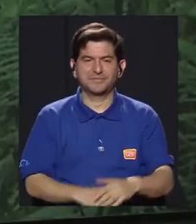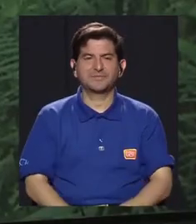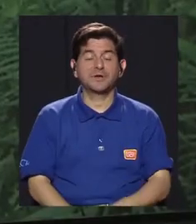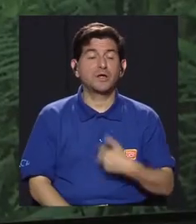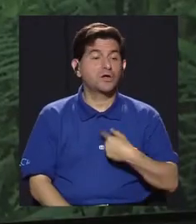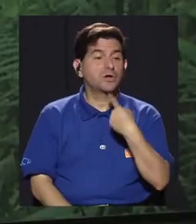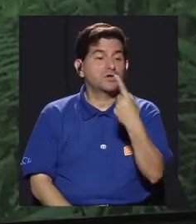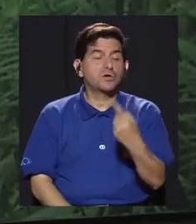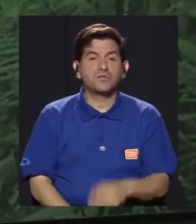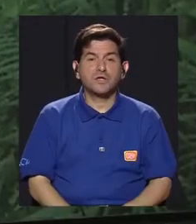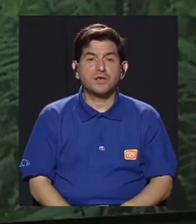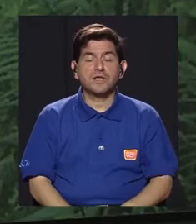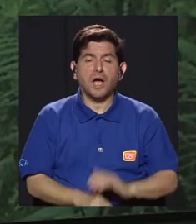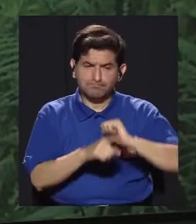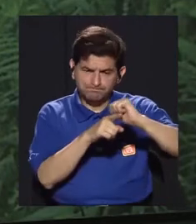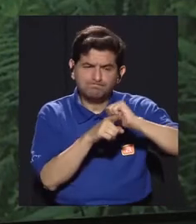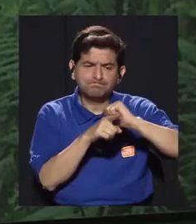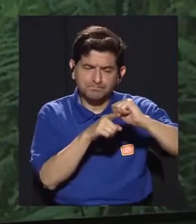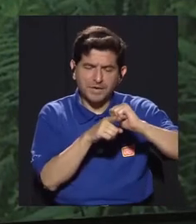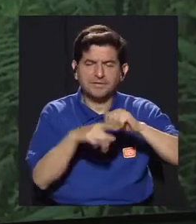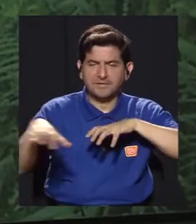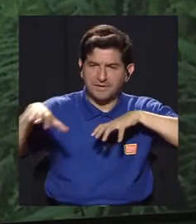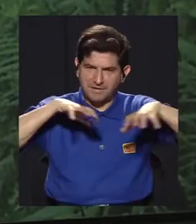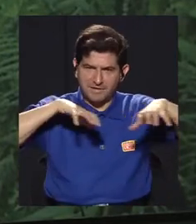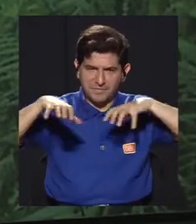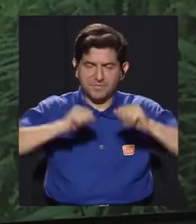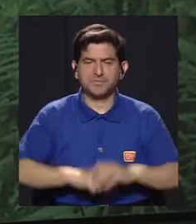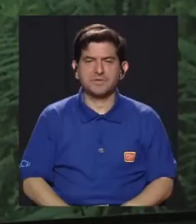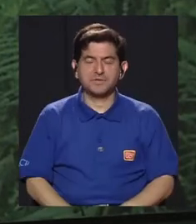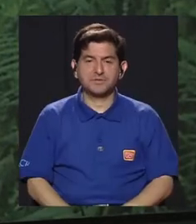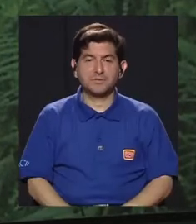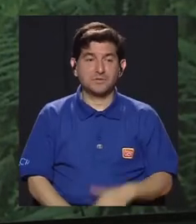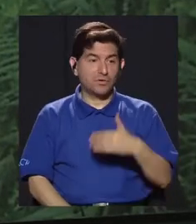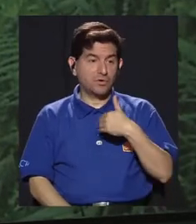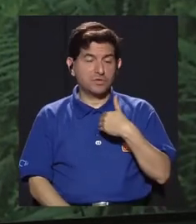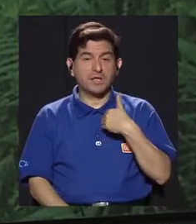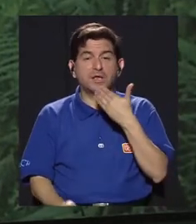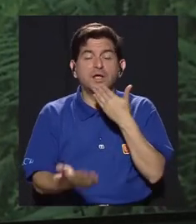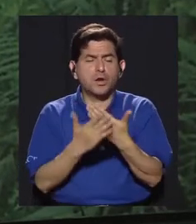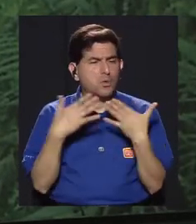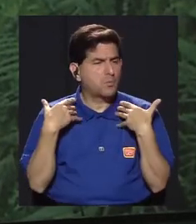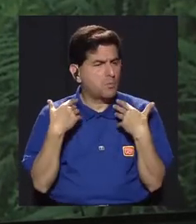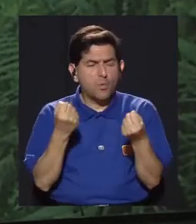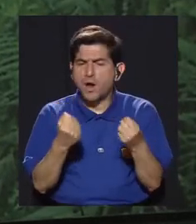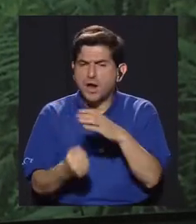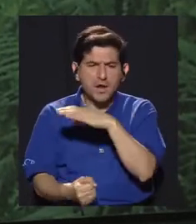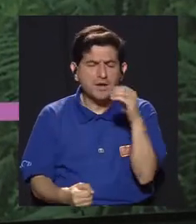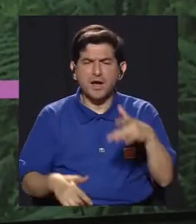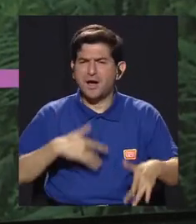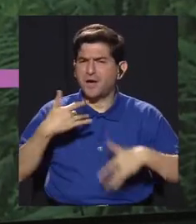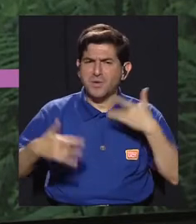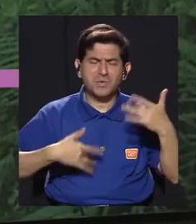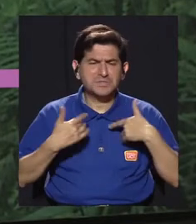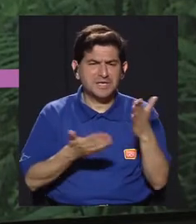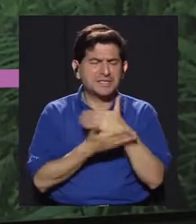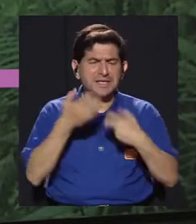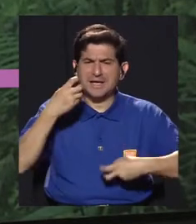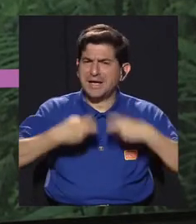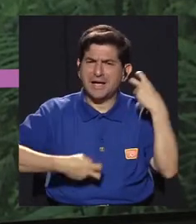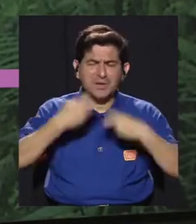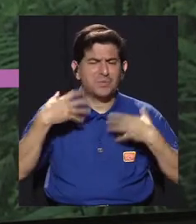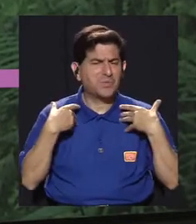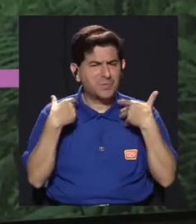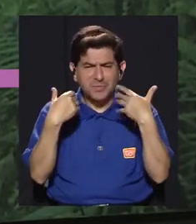que se acercaran a practicar este movimiento ya sea que tengan muy buena salud o que sientan que tienen algún inconveniente en su salud